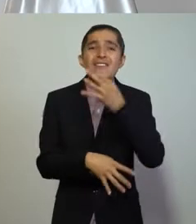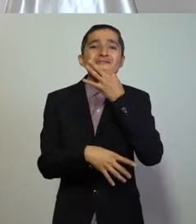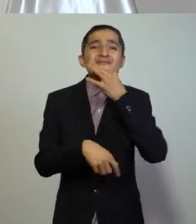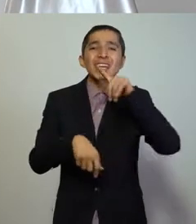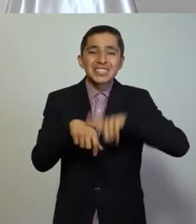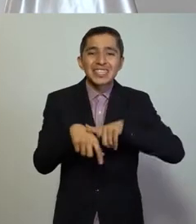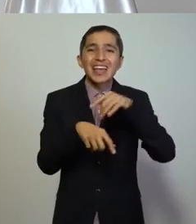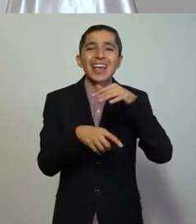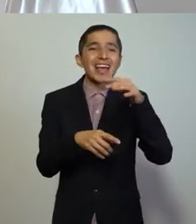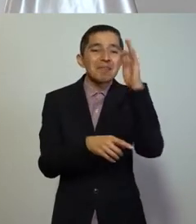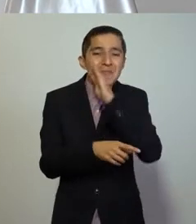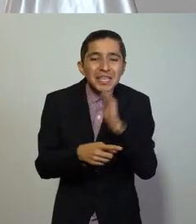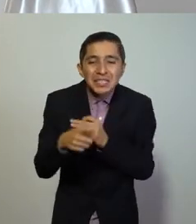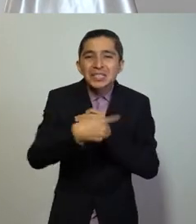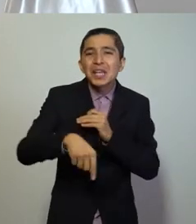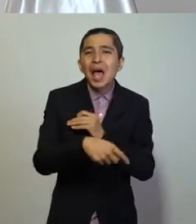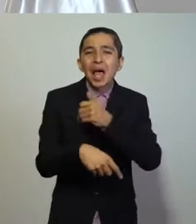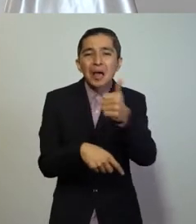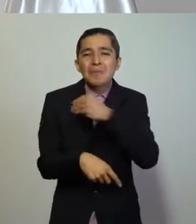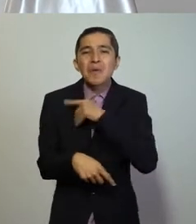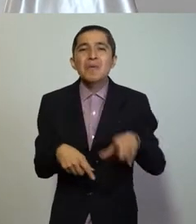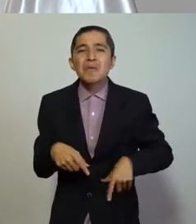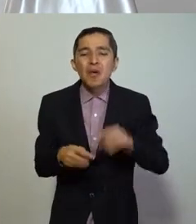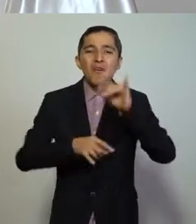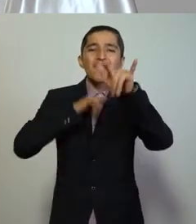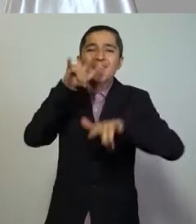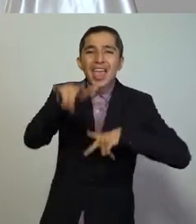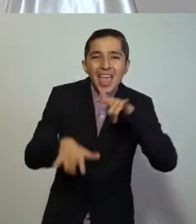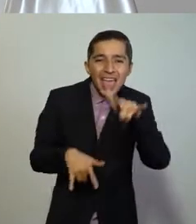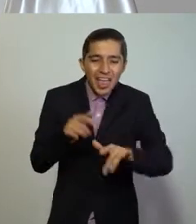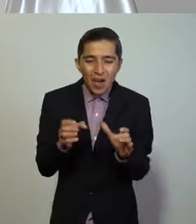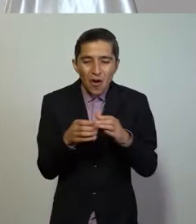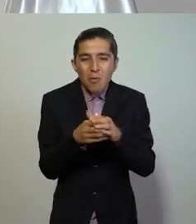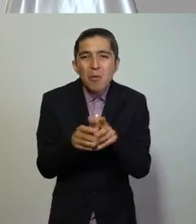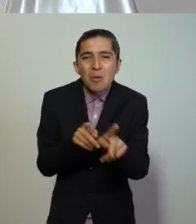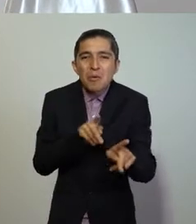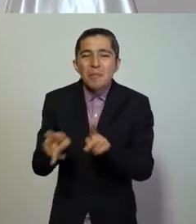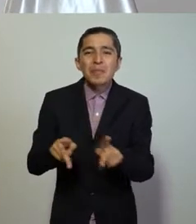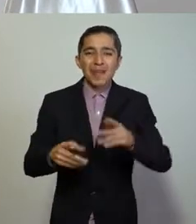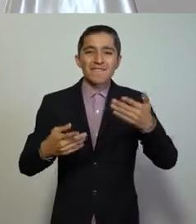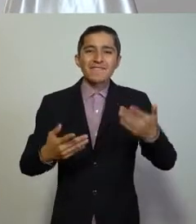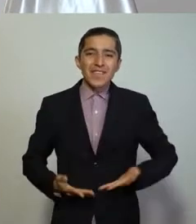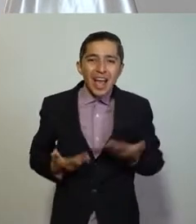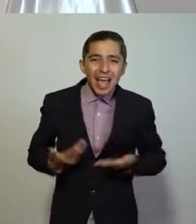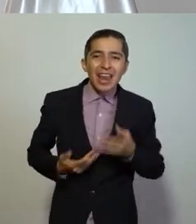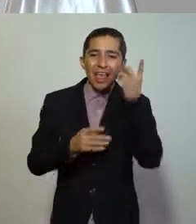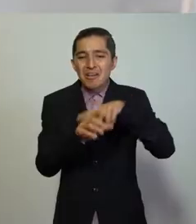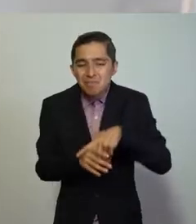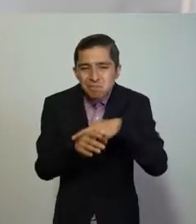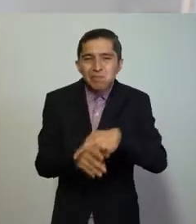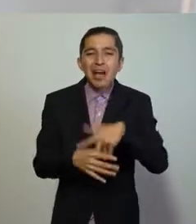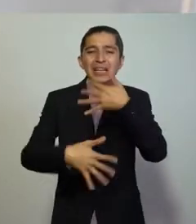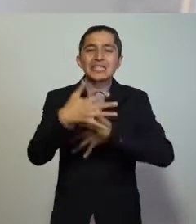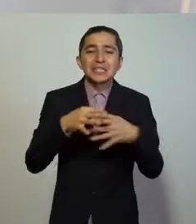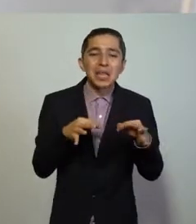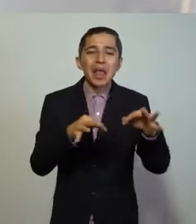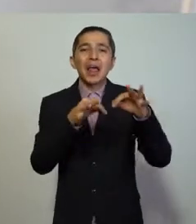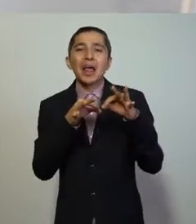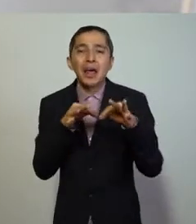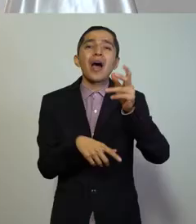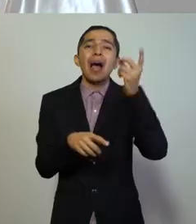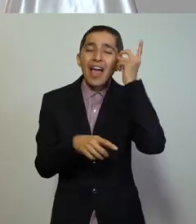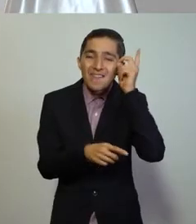fiestas patronales, ferias de las comunidades, jaripeos, bailes, quinceaños, bodas, bautizos, graduaciones